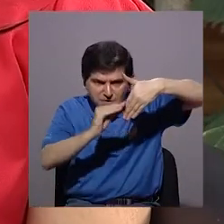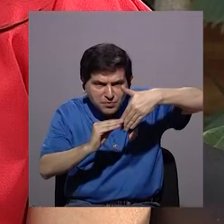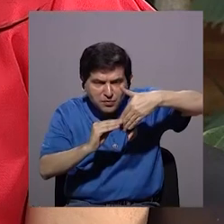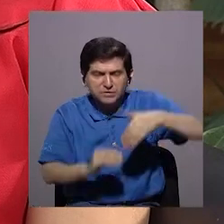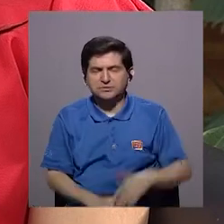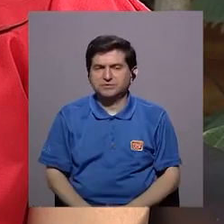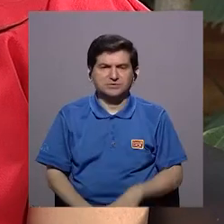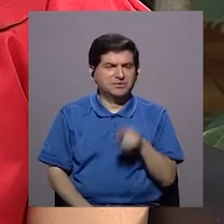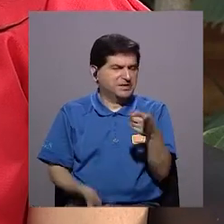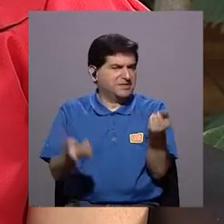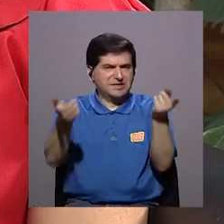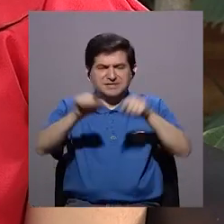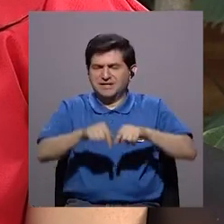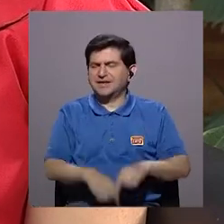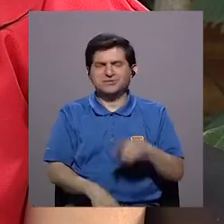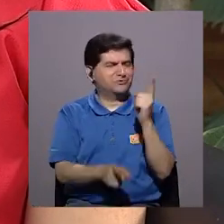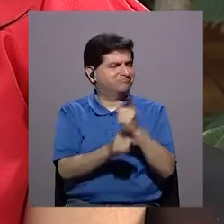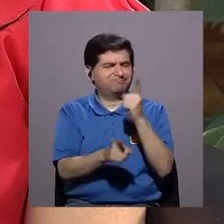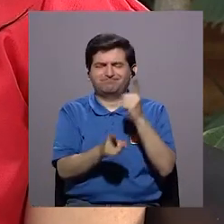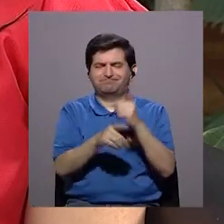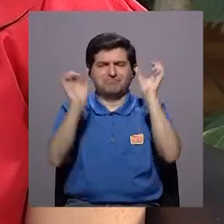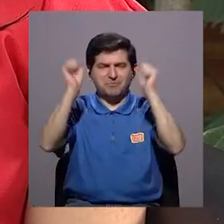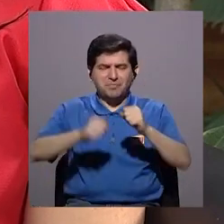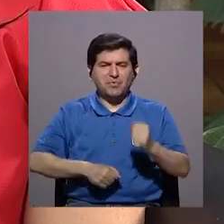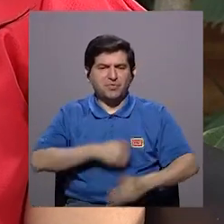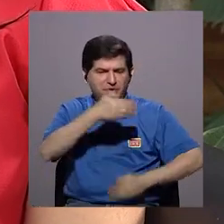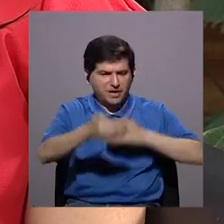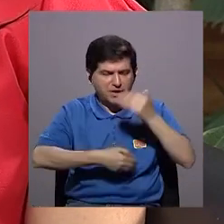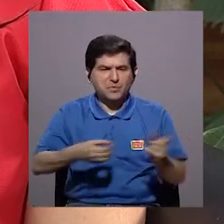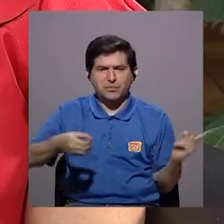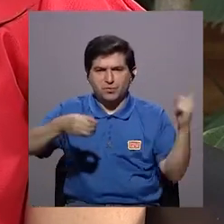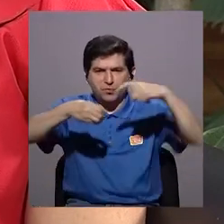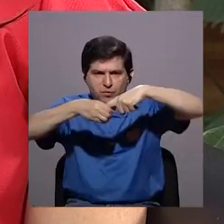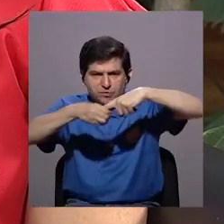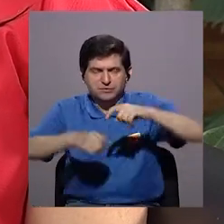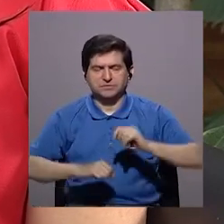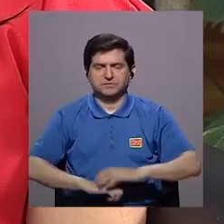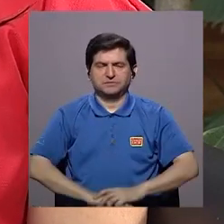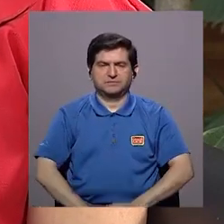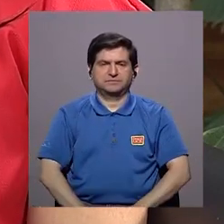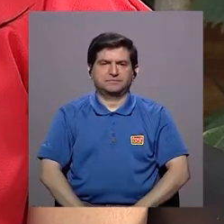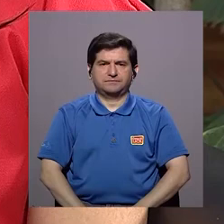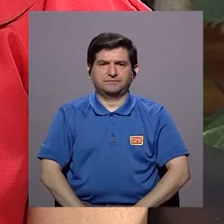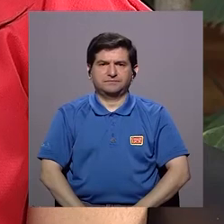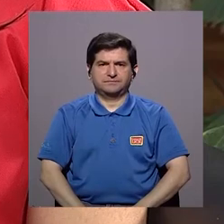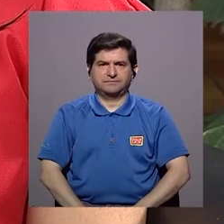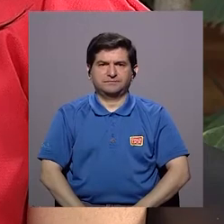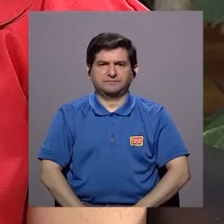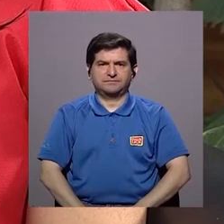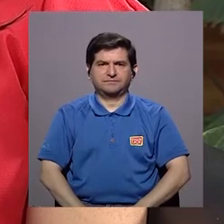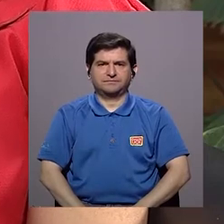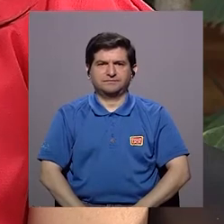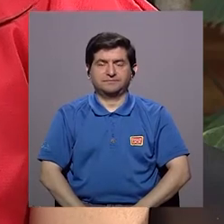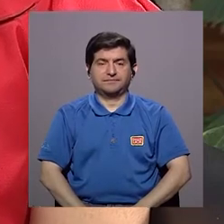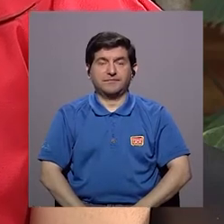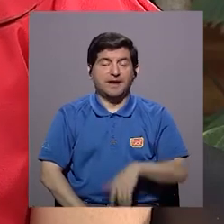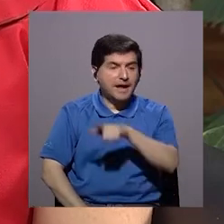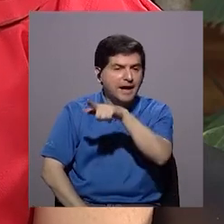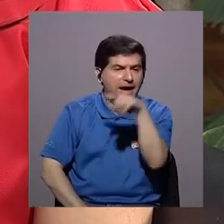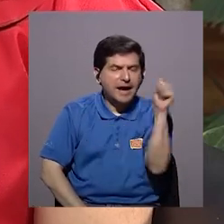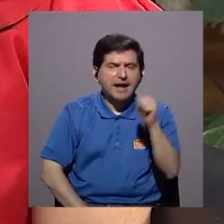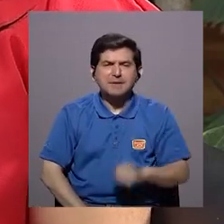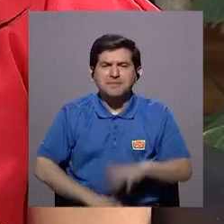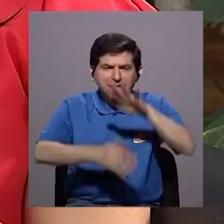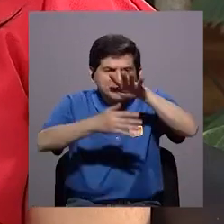que definitivamente es inapropiado para que se dé la fertilización de un óvulo. Entonces,